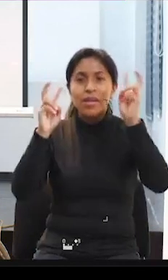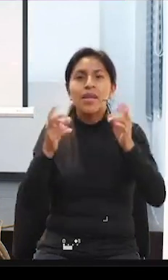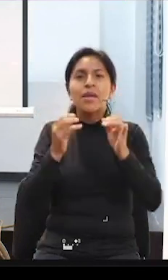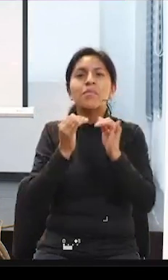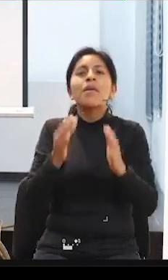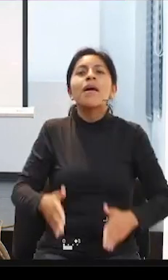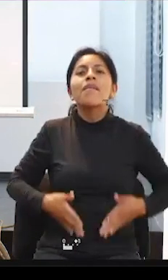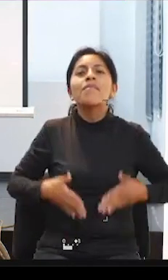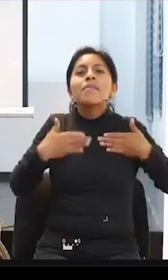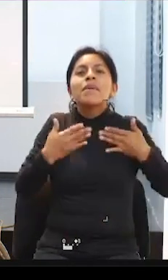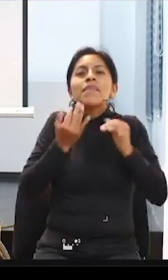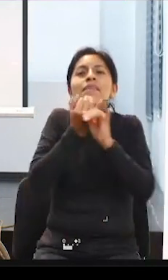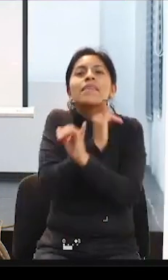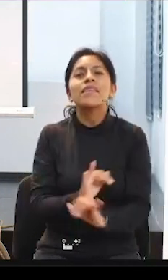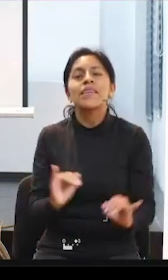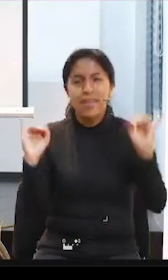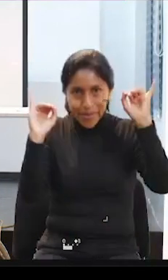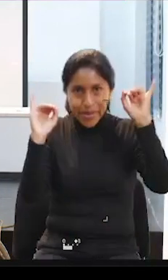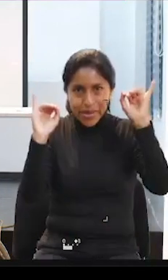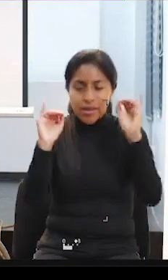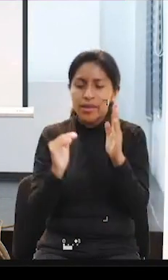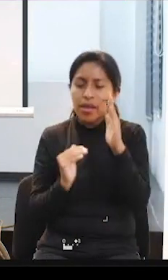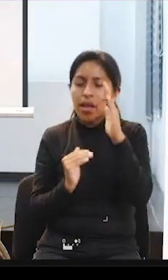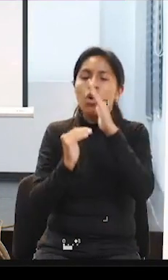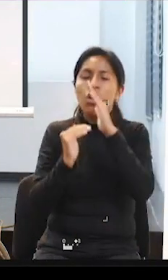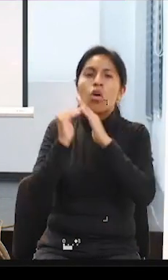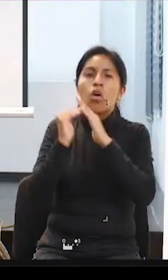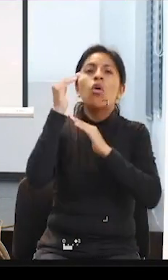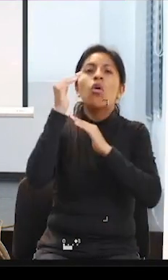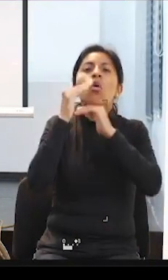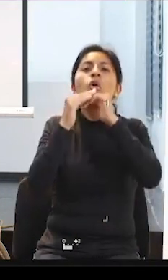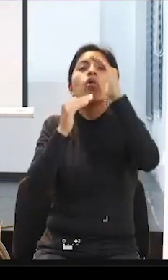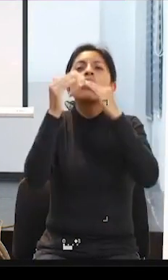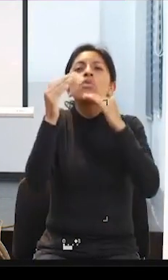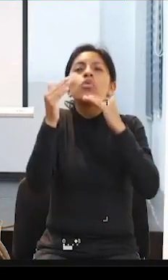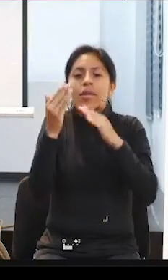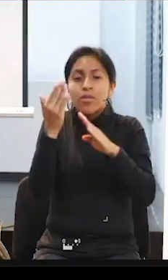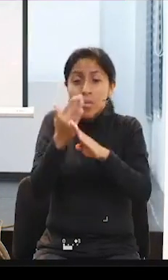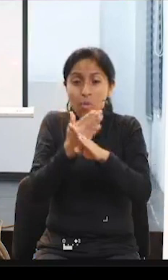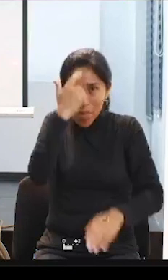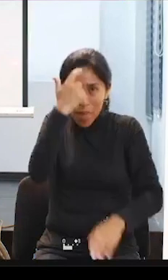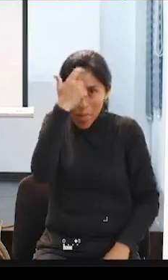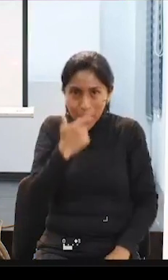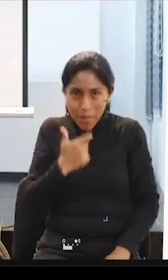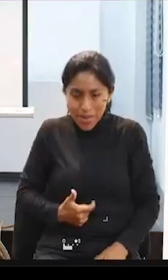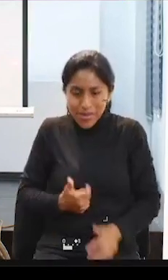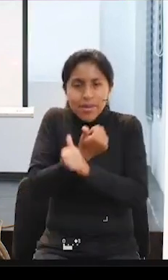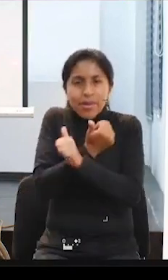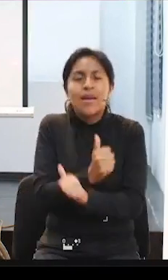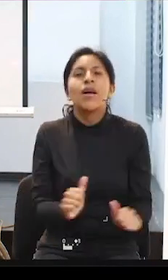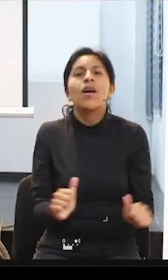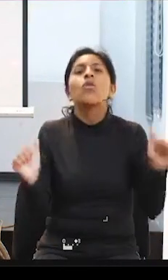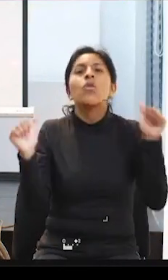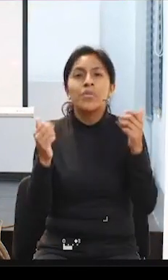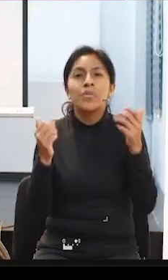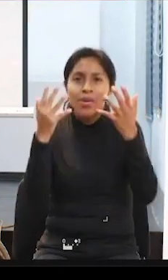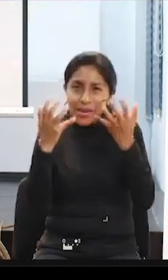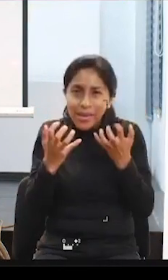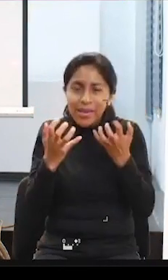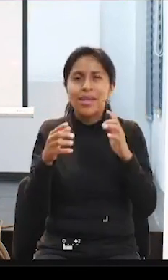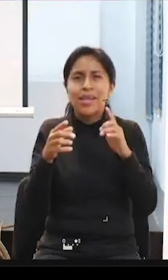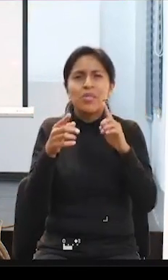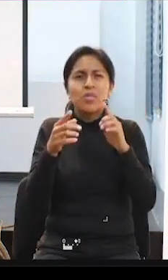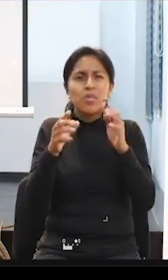construyendo escenarios y posibilidades para la autonomía personal, buscamos profundizar en todas esas barreras que